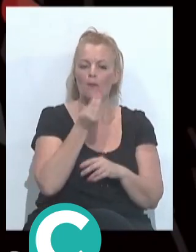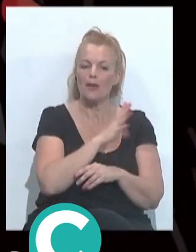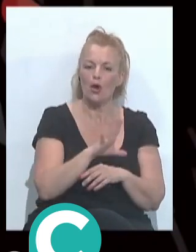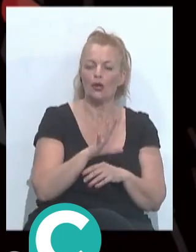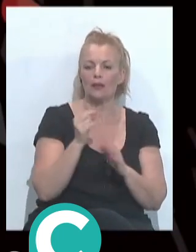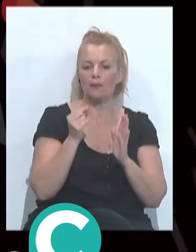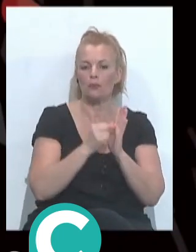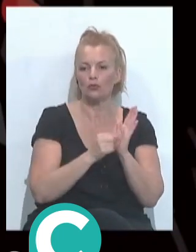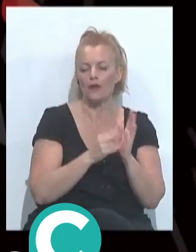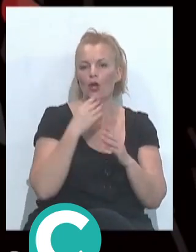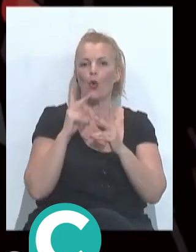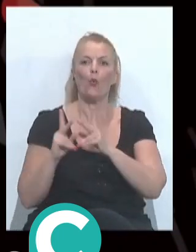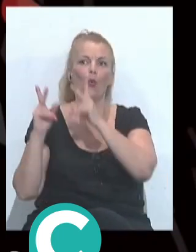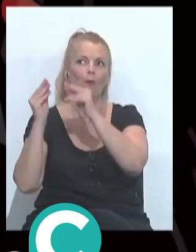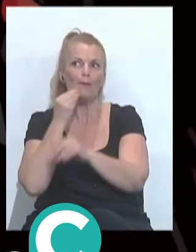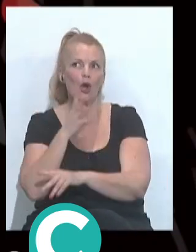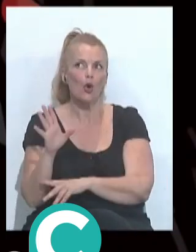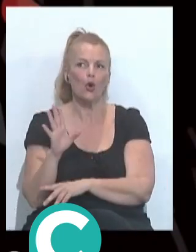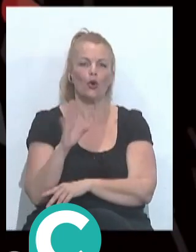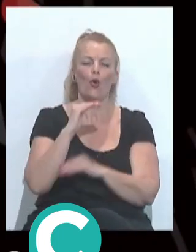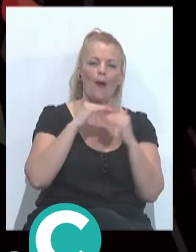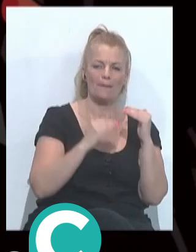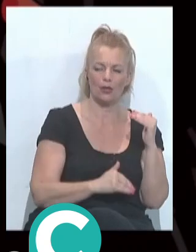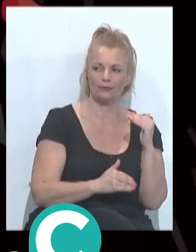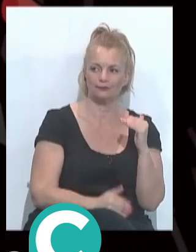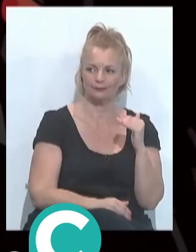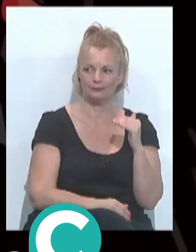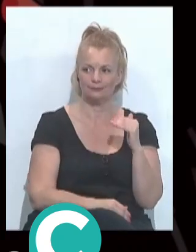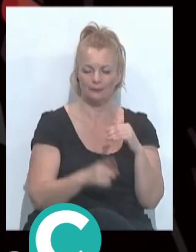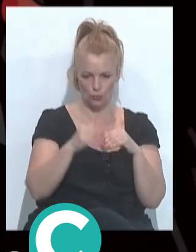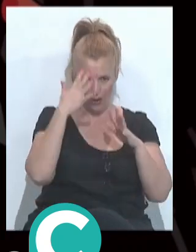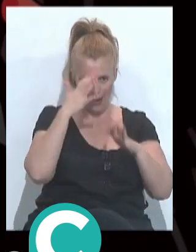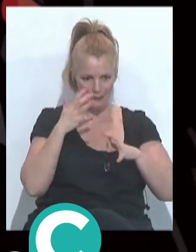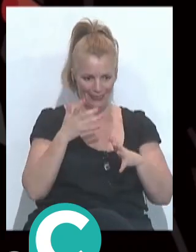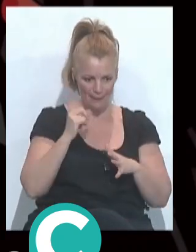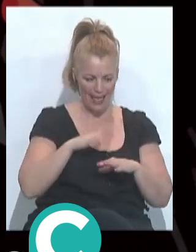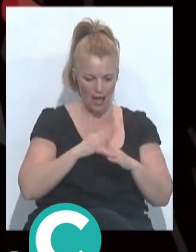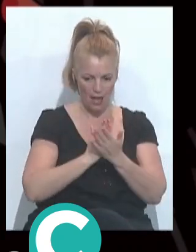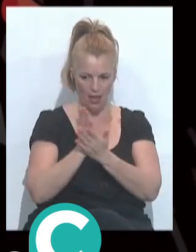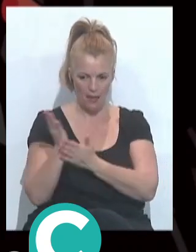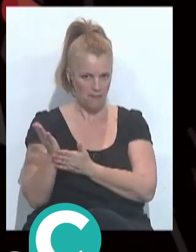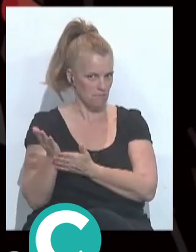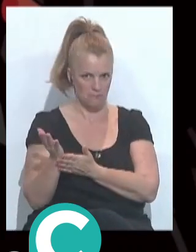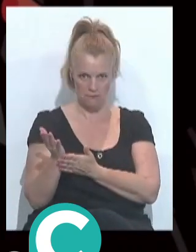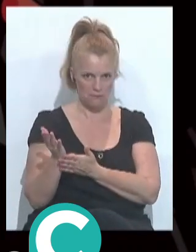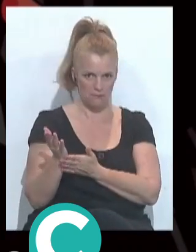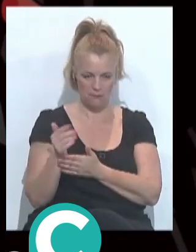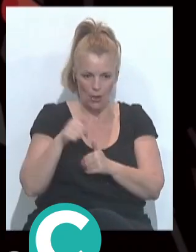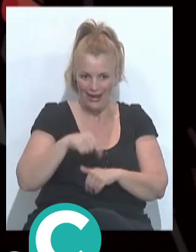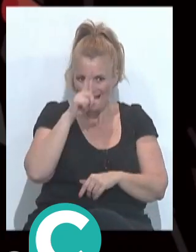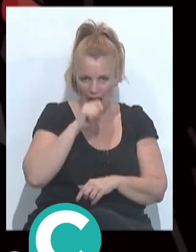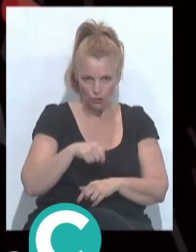mejores puntuados o el cupleo el mejor puntuado o el menos no sé qué para tú también aprender por donde tirar pero en este caso ¿no? o que hace